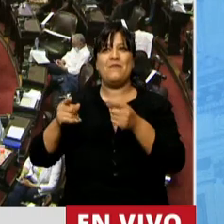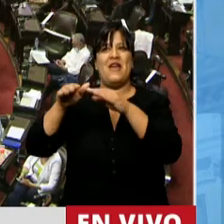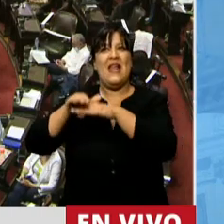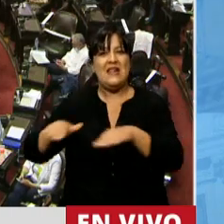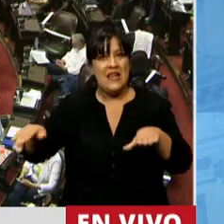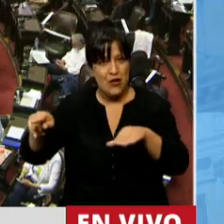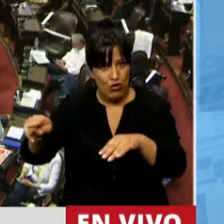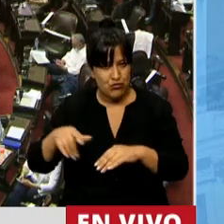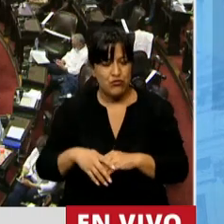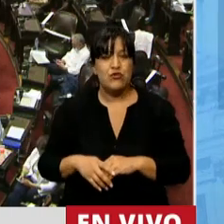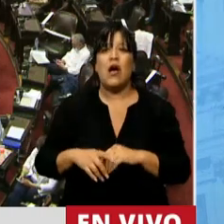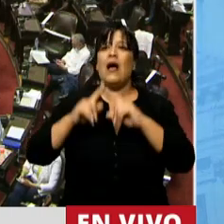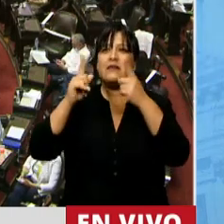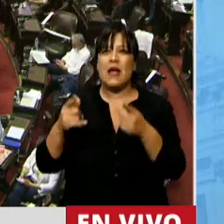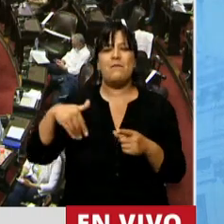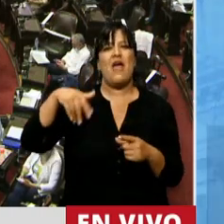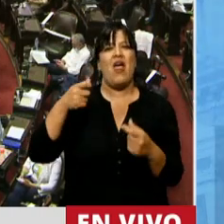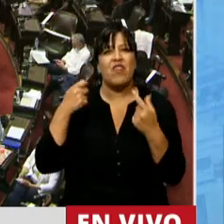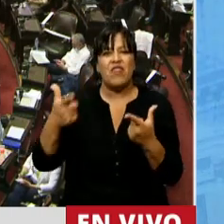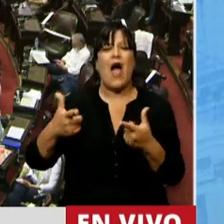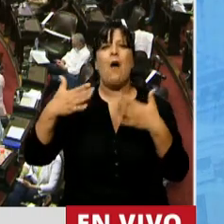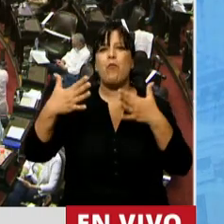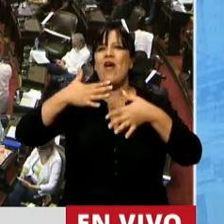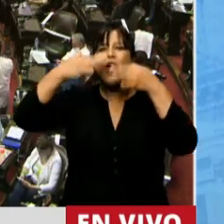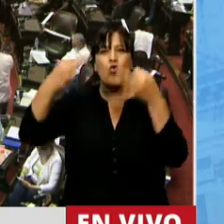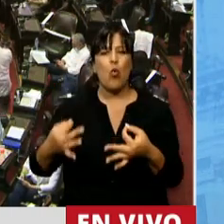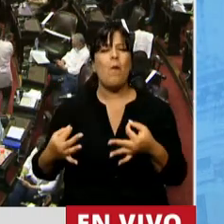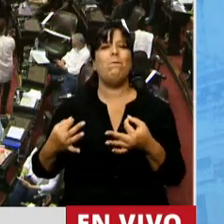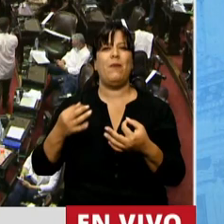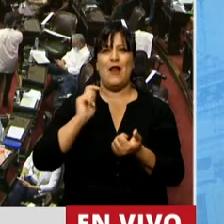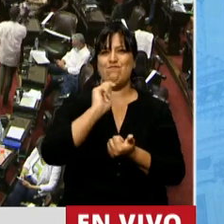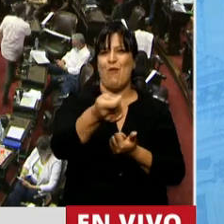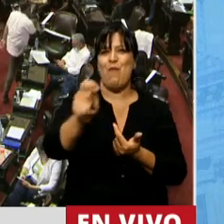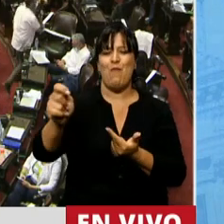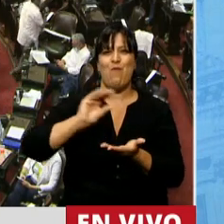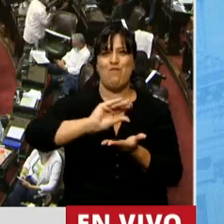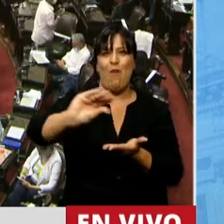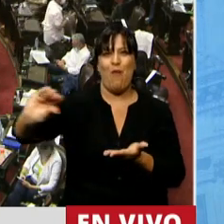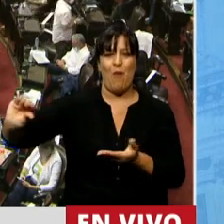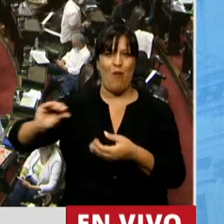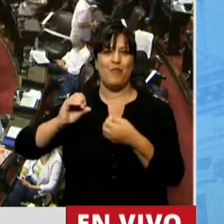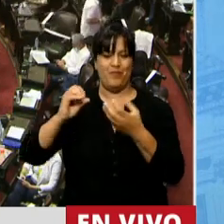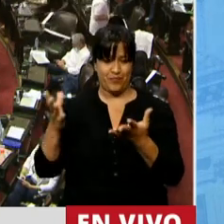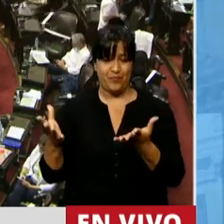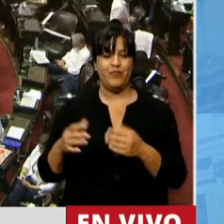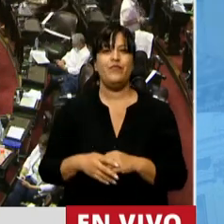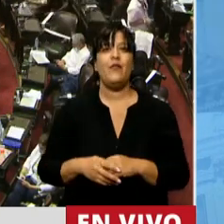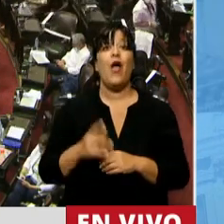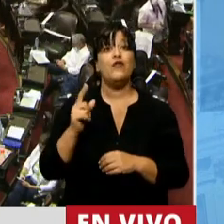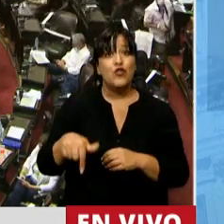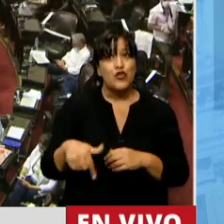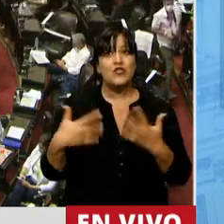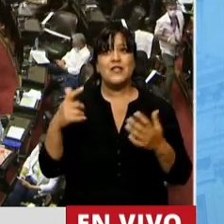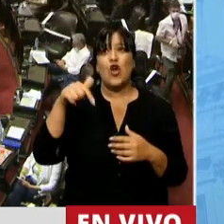y que además habilita la posibilidad de cumplir un rol redistributivo en la sociedad argentina. Entonces, si hoy estamos